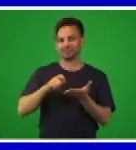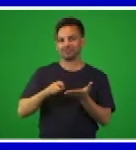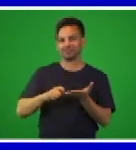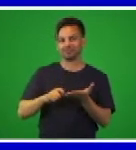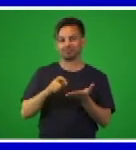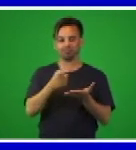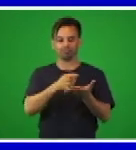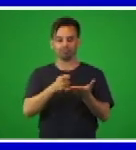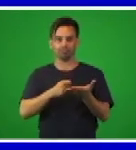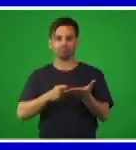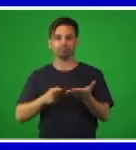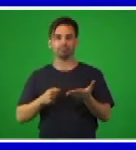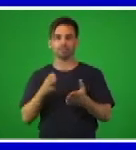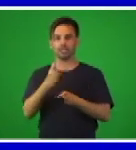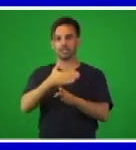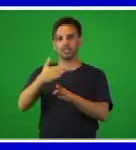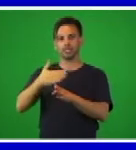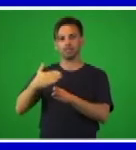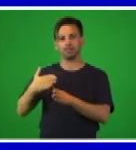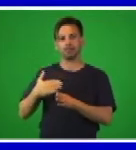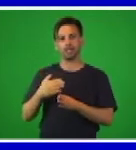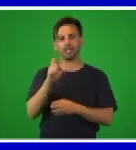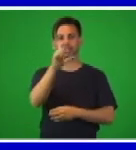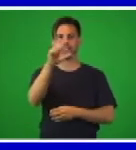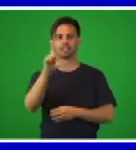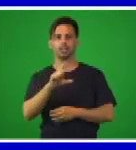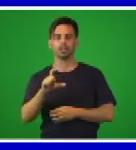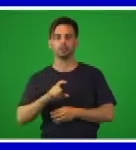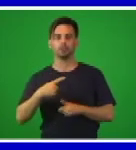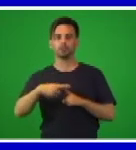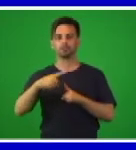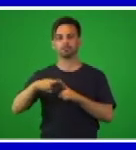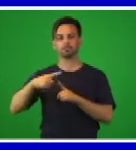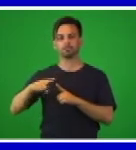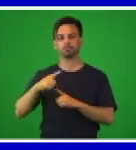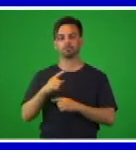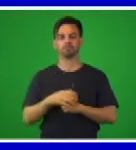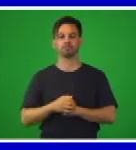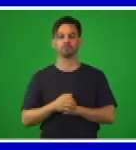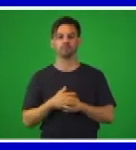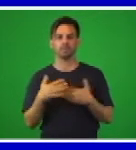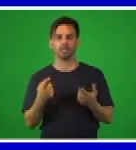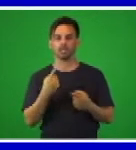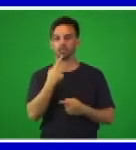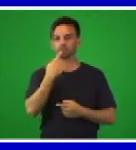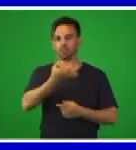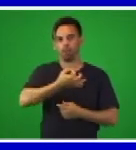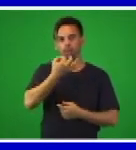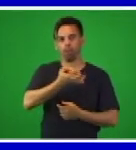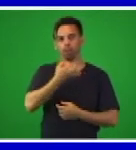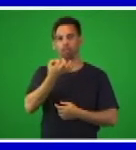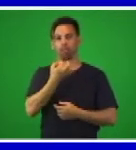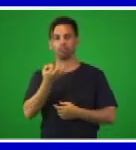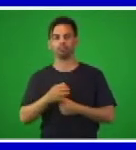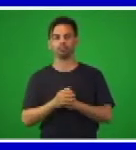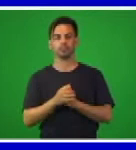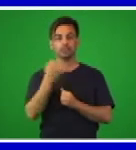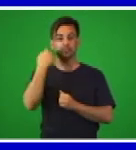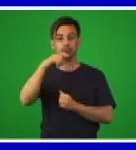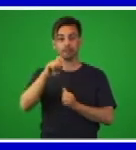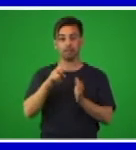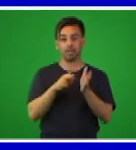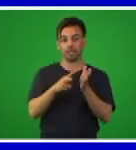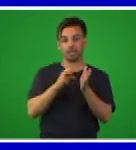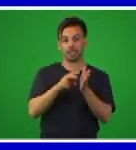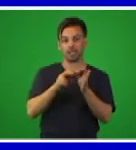diferentes tipos de textos, fundamentalmente textos narrativos, argumentativos y cartas familiares